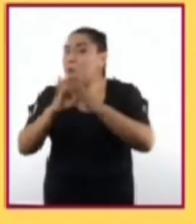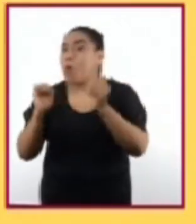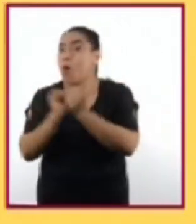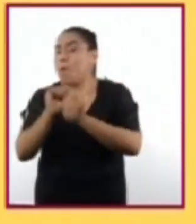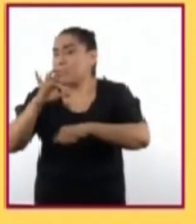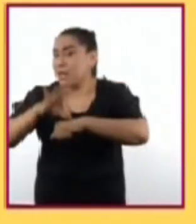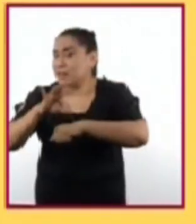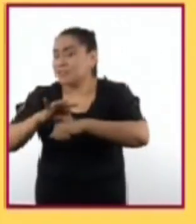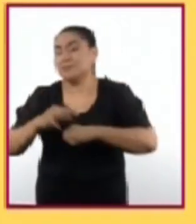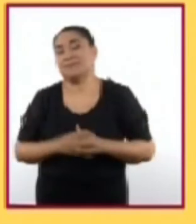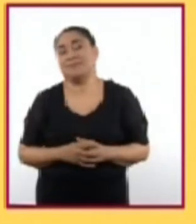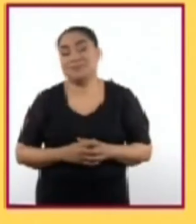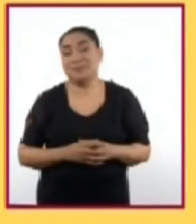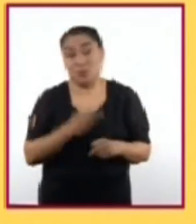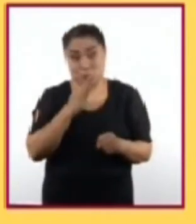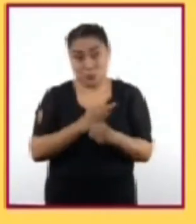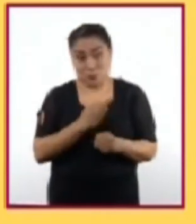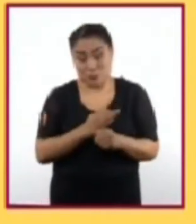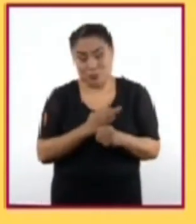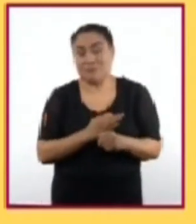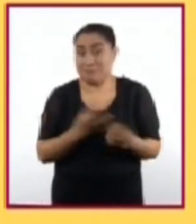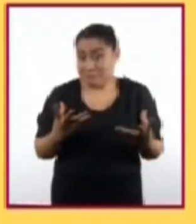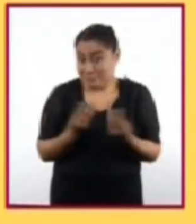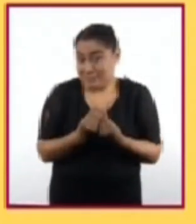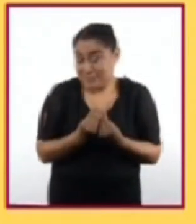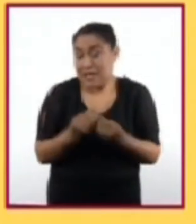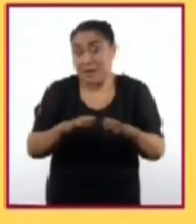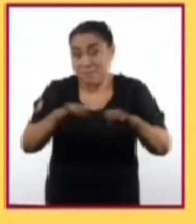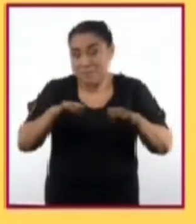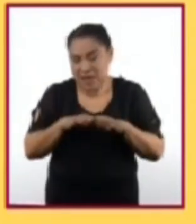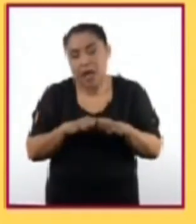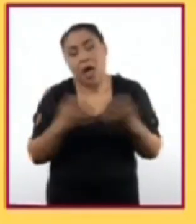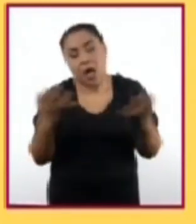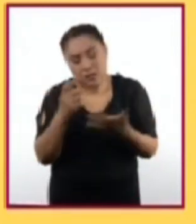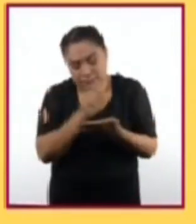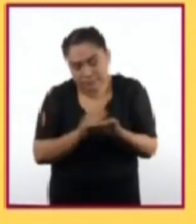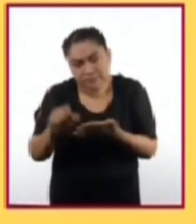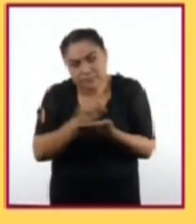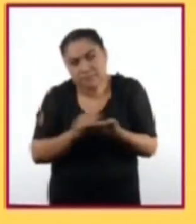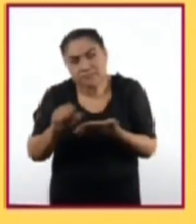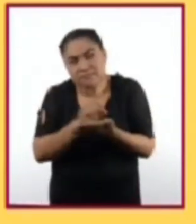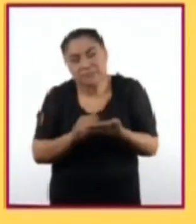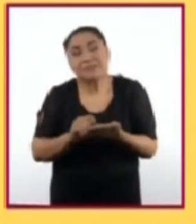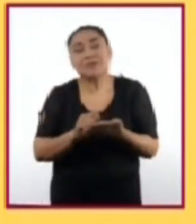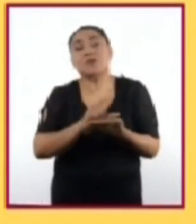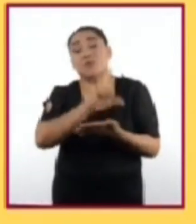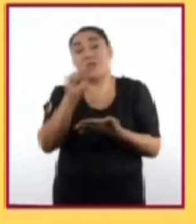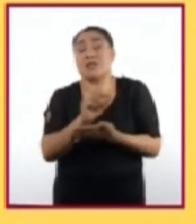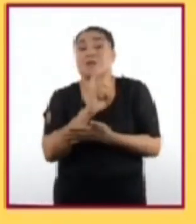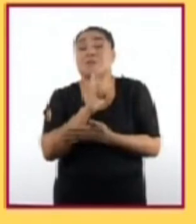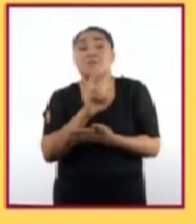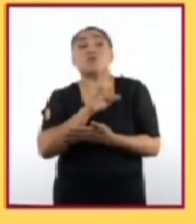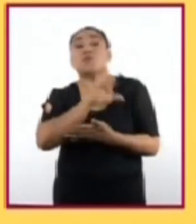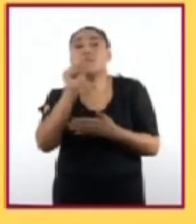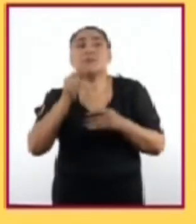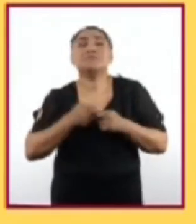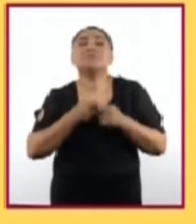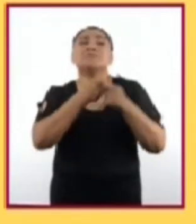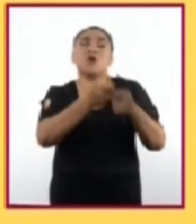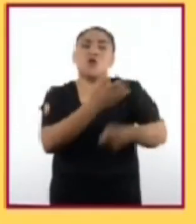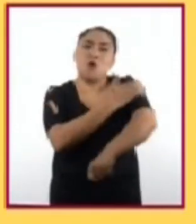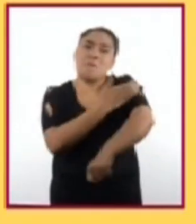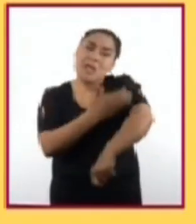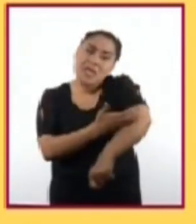En esta idea de trabajar en equipo, elaborarás un texto a partir de las respuestas y las enviarás a alguno de tus